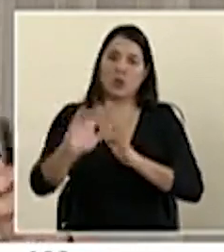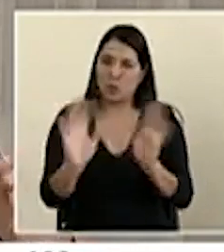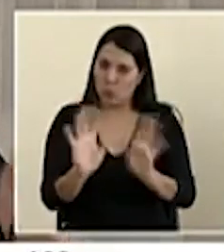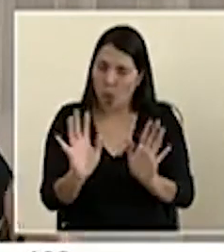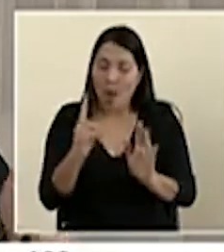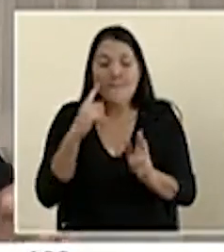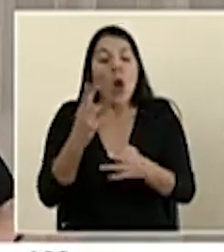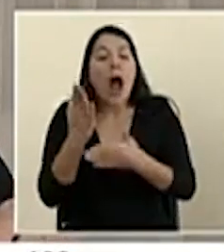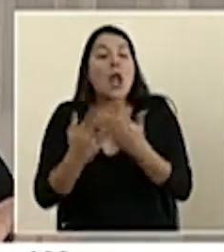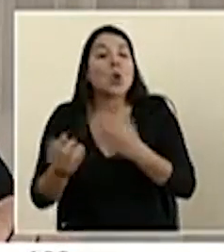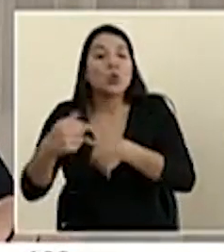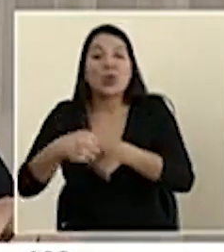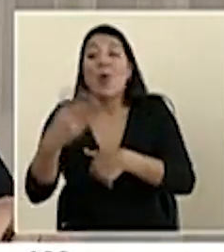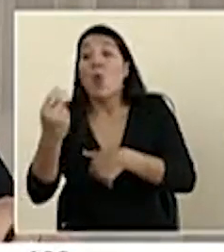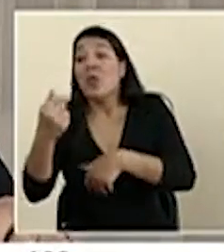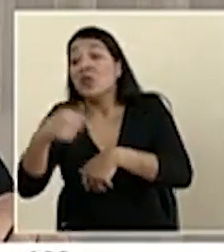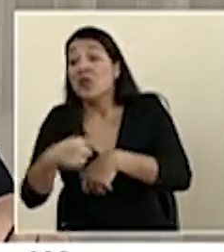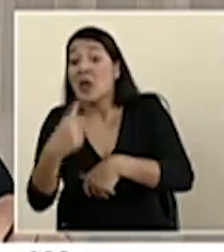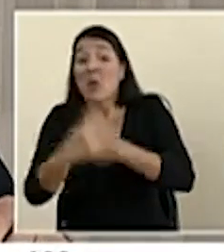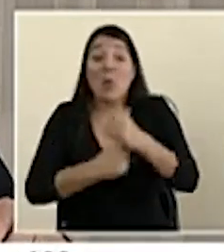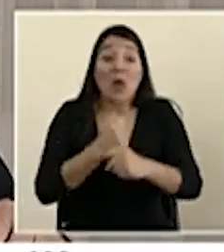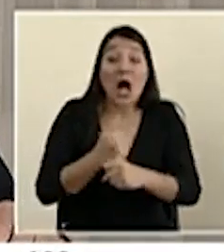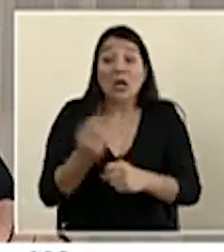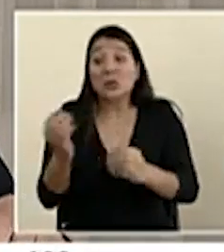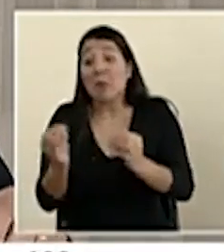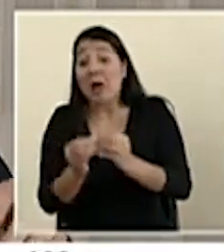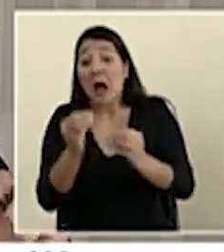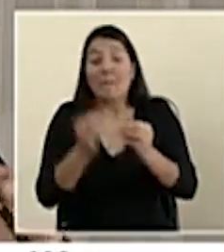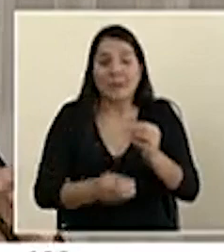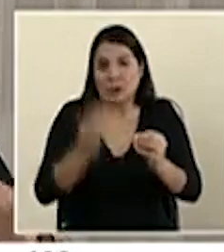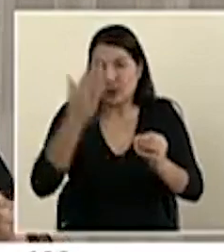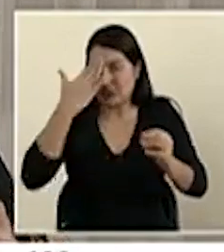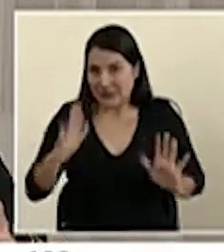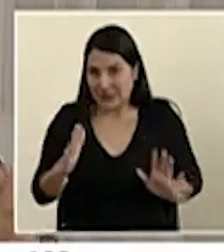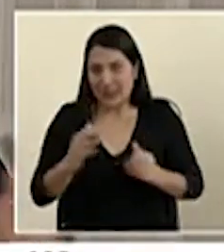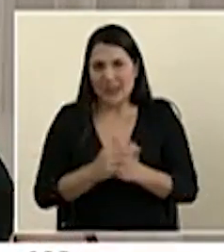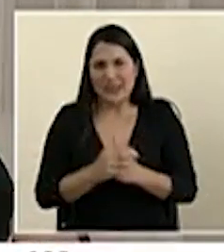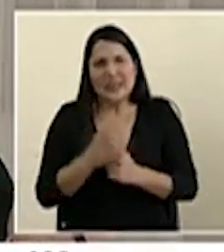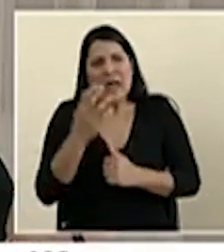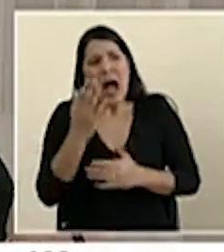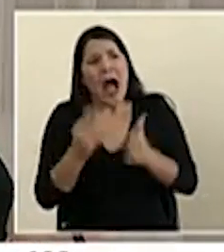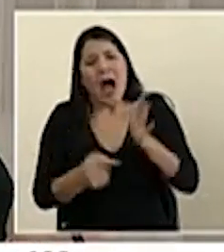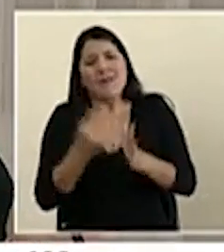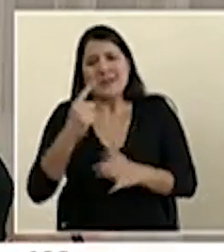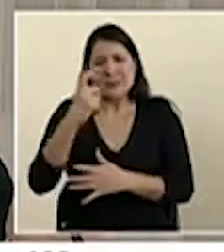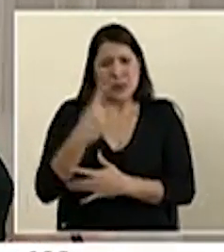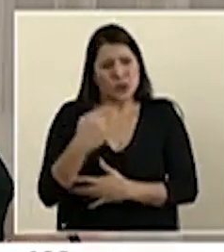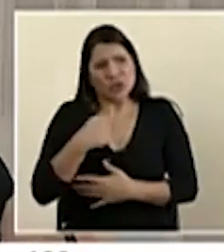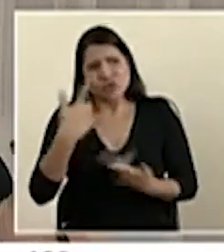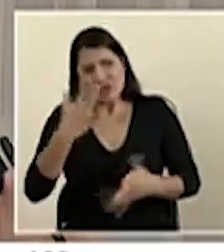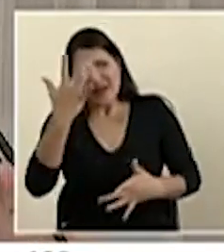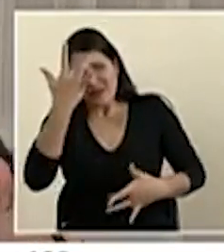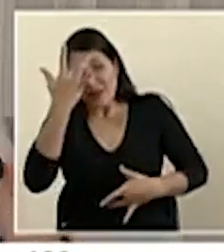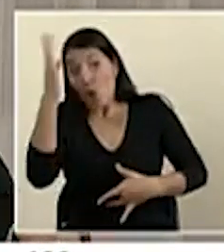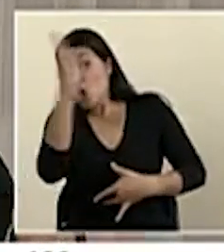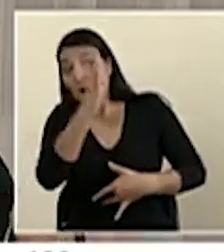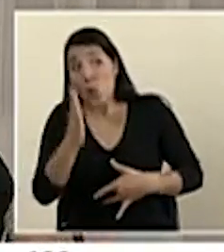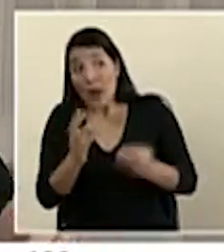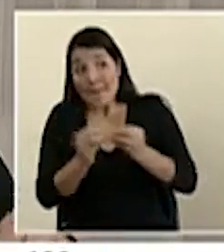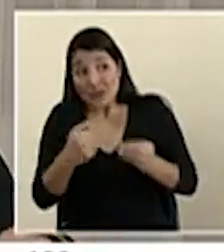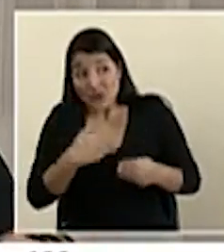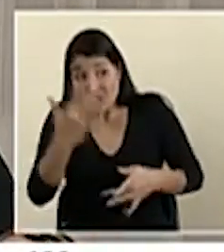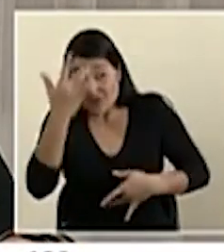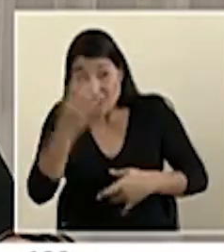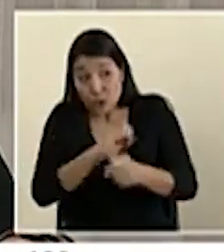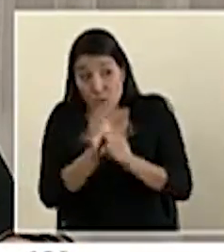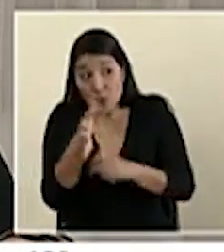personas que salen negativas por la prueba de COVID-19 y que si es que eso ya significa que no les va a dar la enfermedad nunca más. No, absolutamente no.